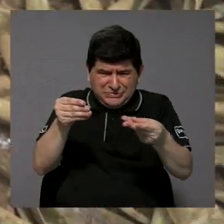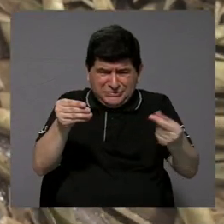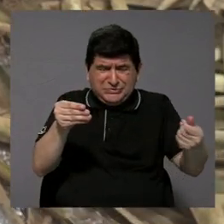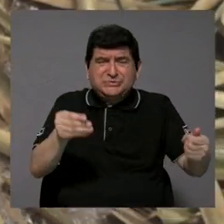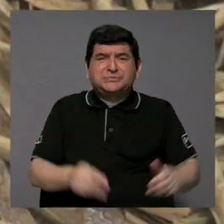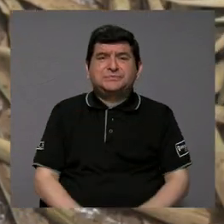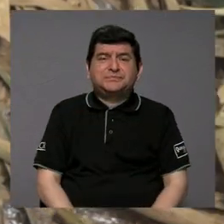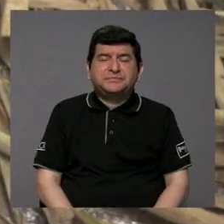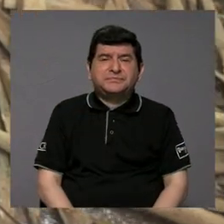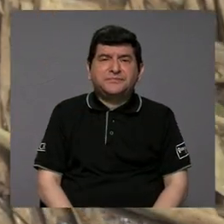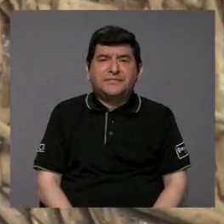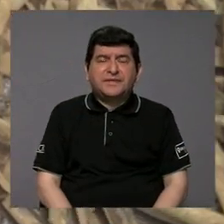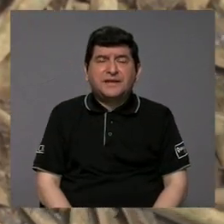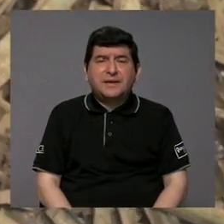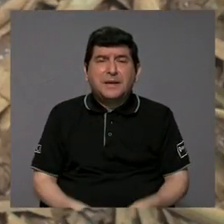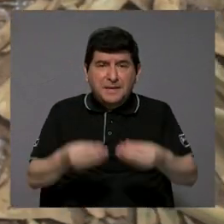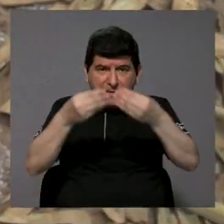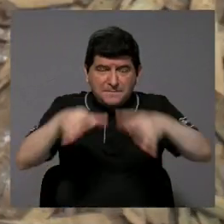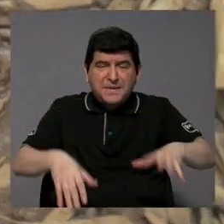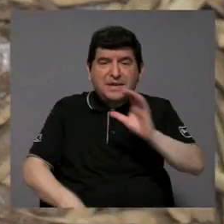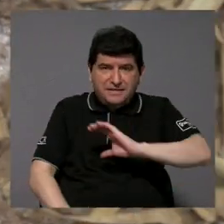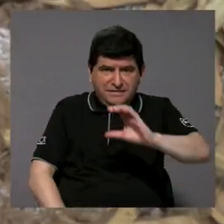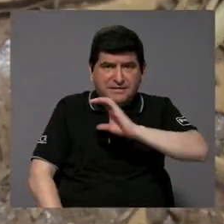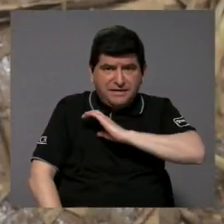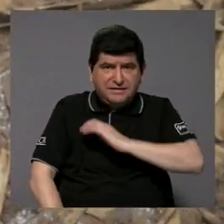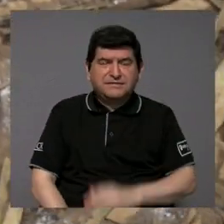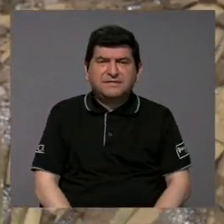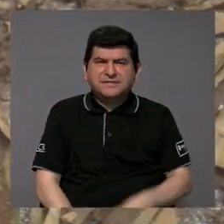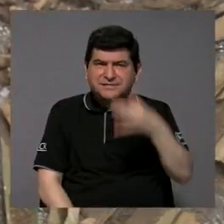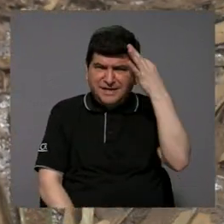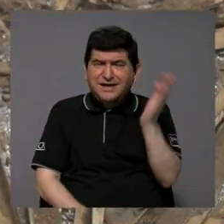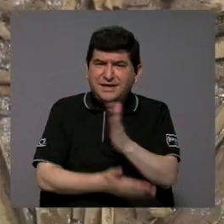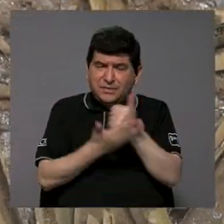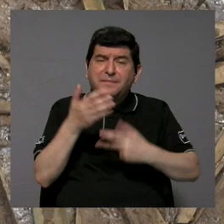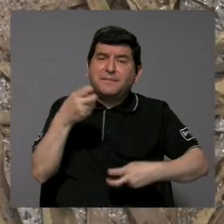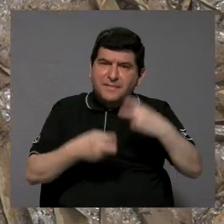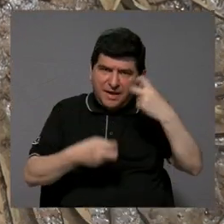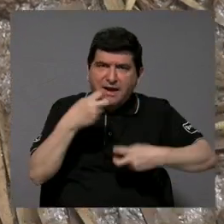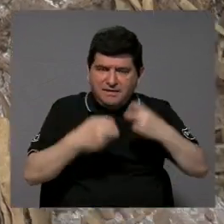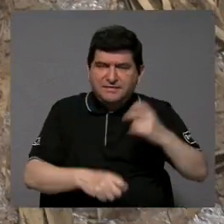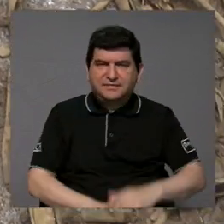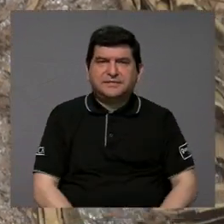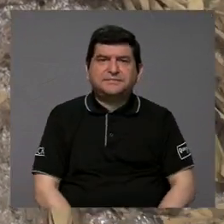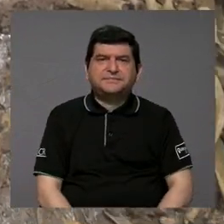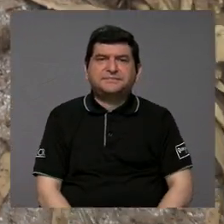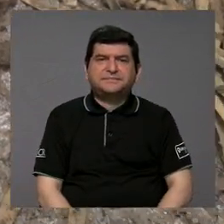sí. La tierra se va degradando y se va, y bueno, yo creo que es que es parte del problema.